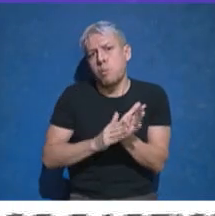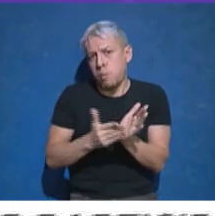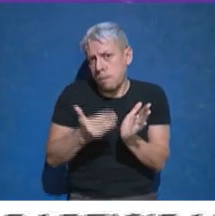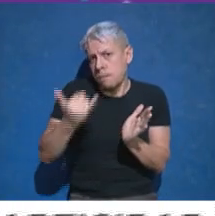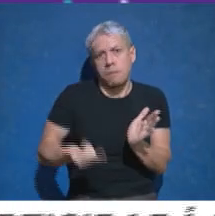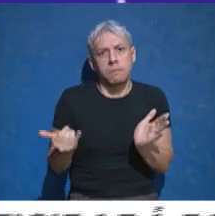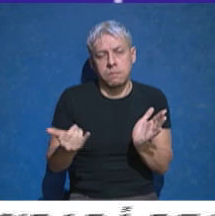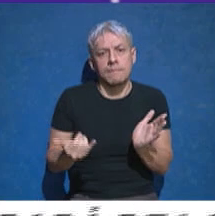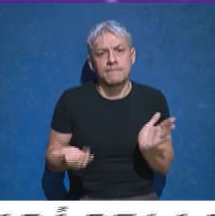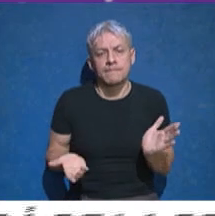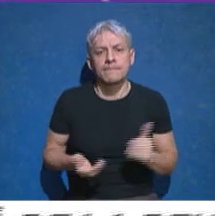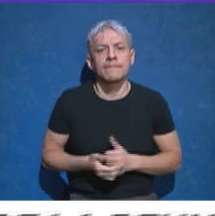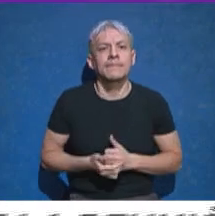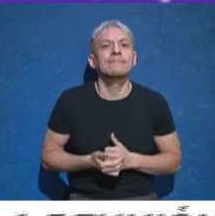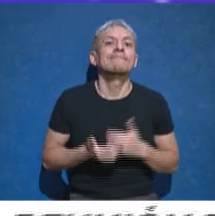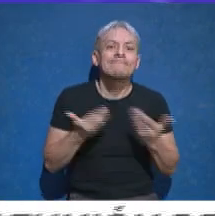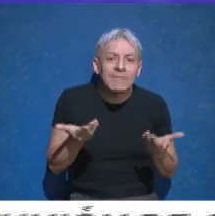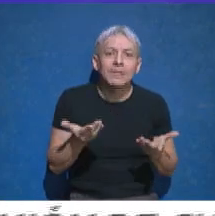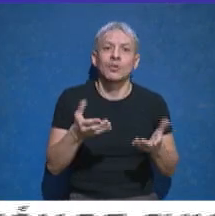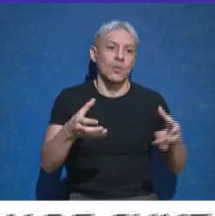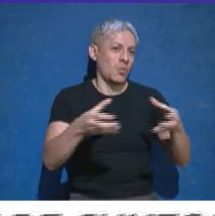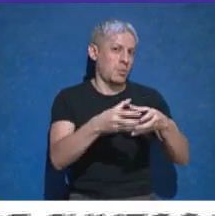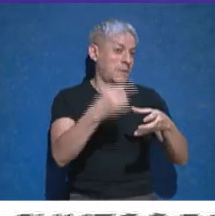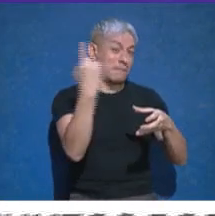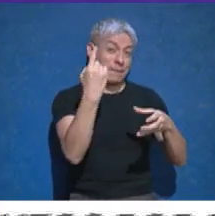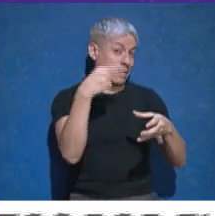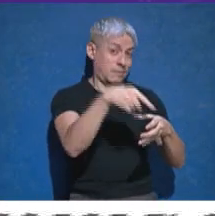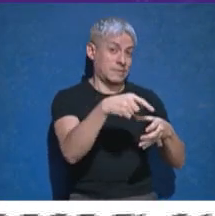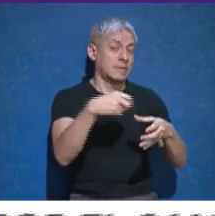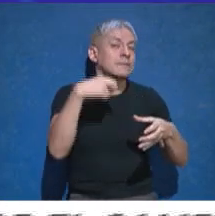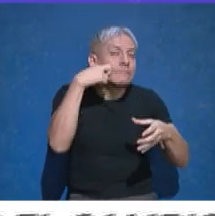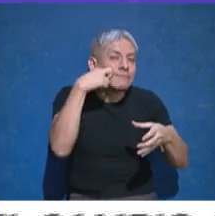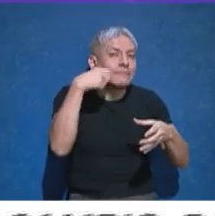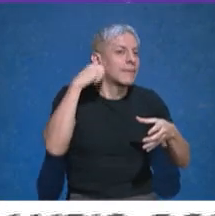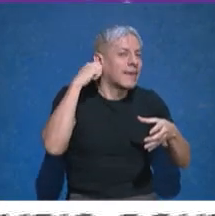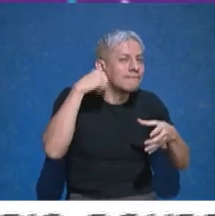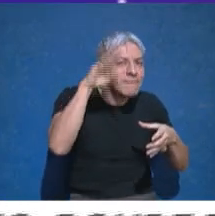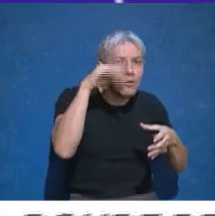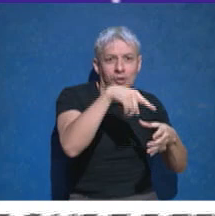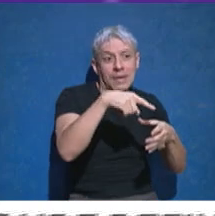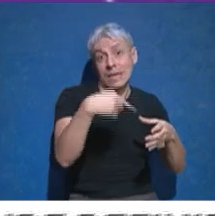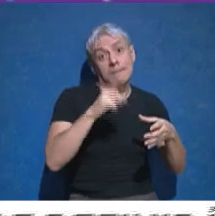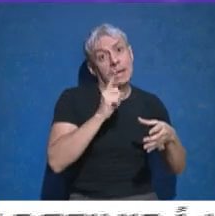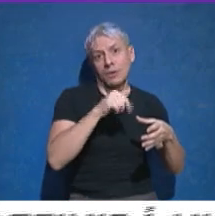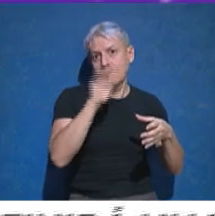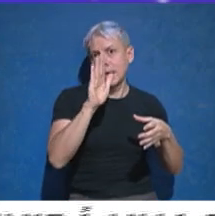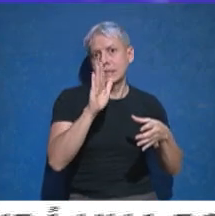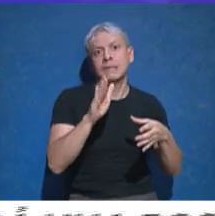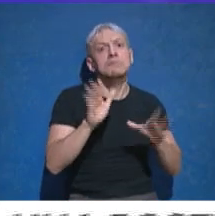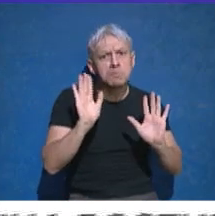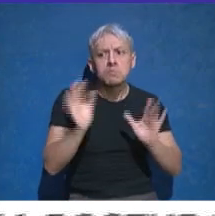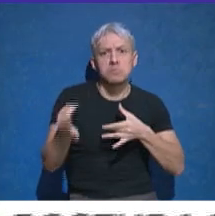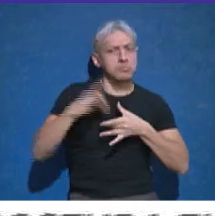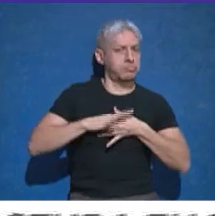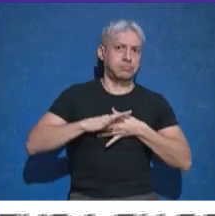epidemiológicamente. Entonces ese es el grupo que tenemos que apuntar, que son aquellos grupos en los que tuvieron muchísima mayor letalidad